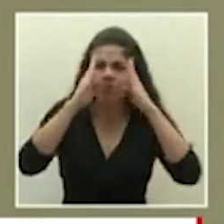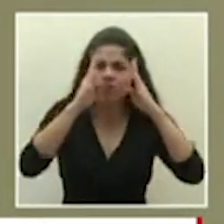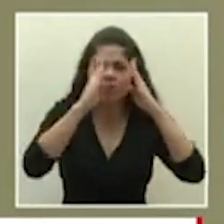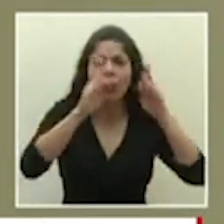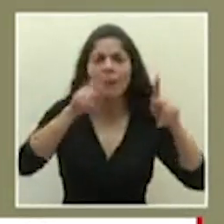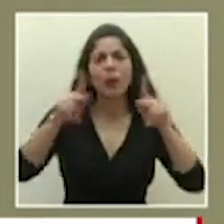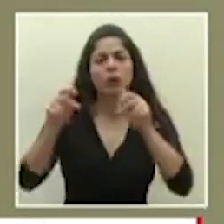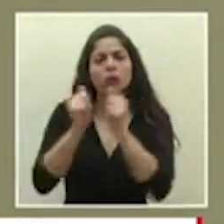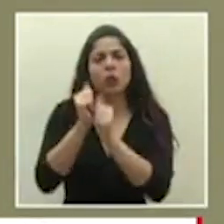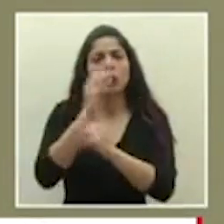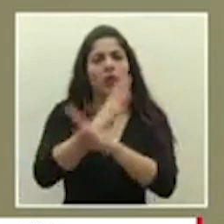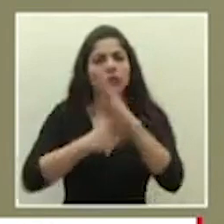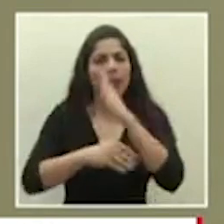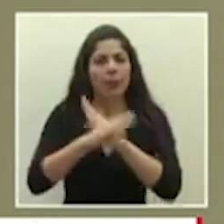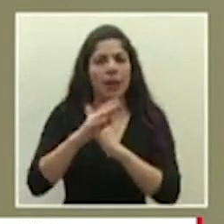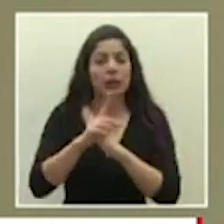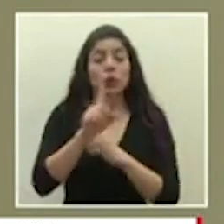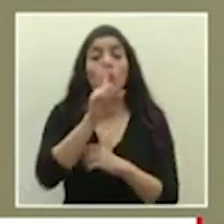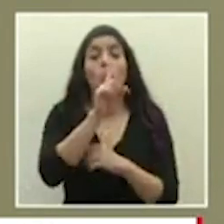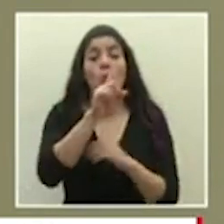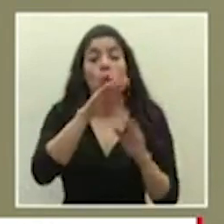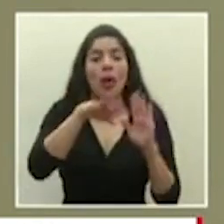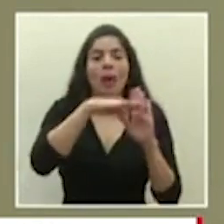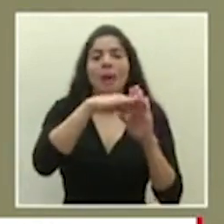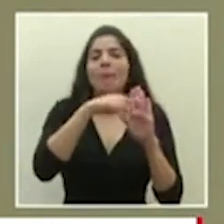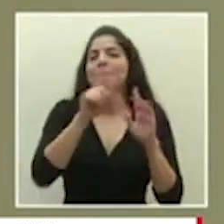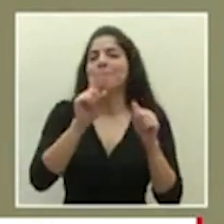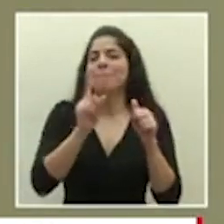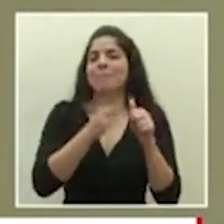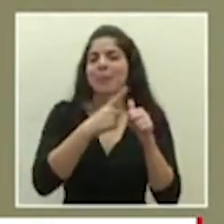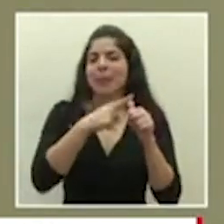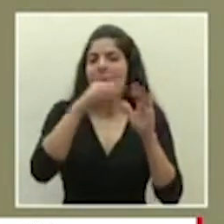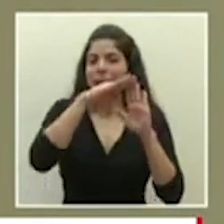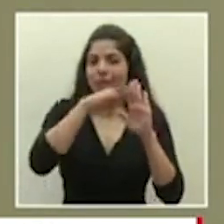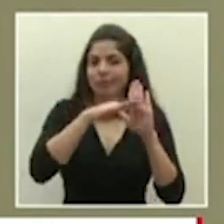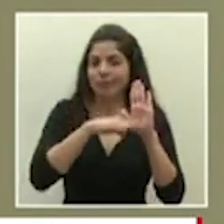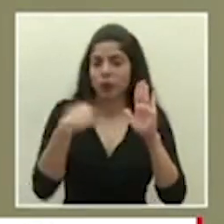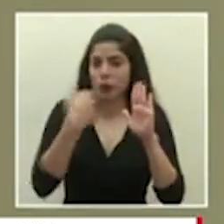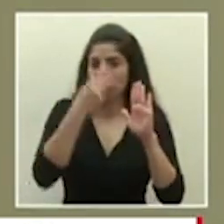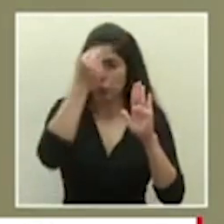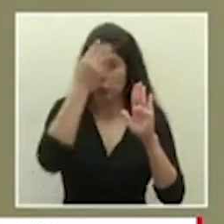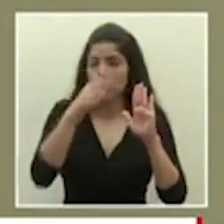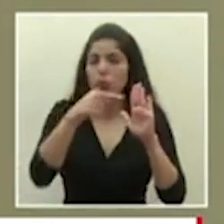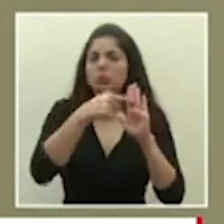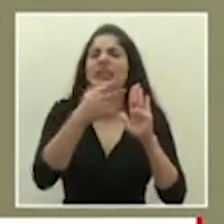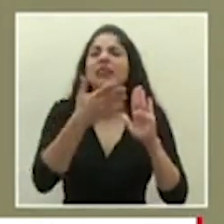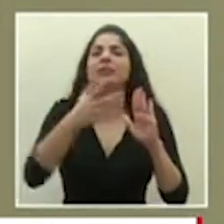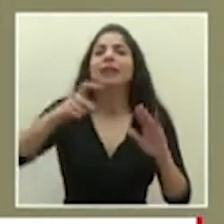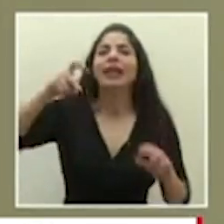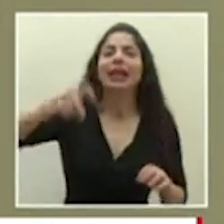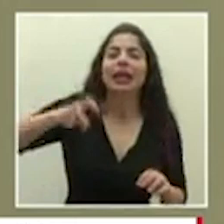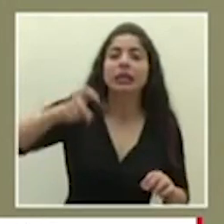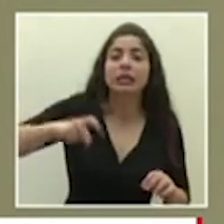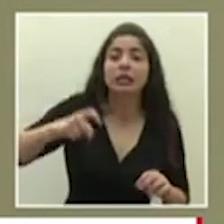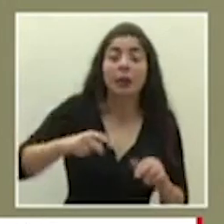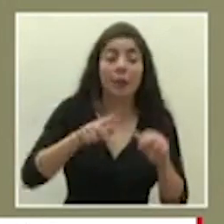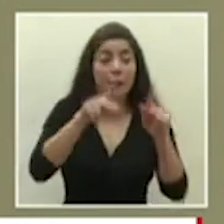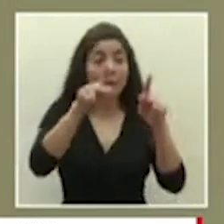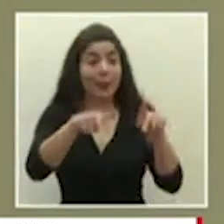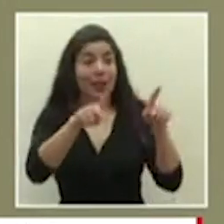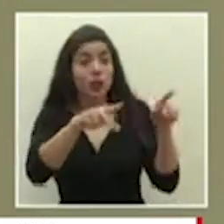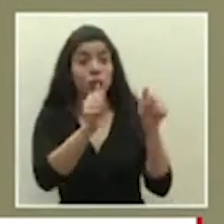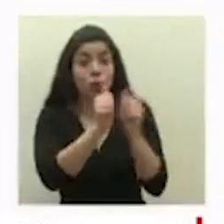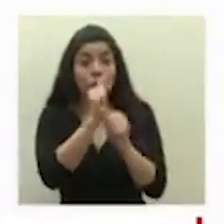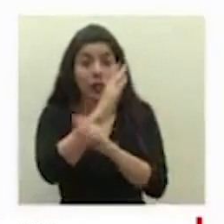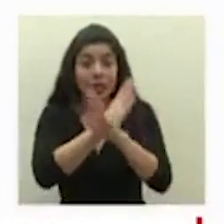discapacidad una de esas primeras medidas que señalamos fue la necesidad de que las personas con